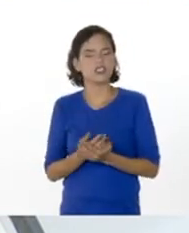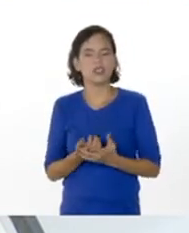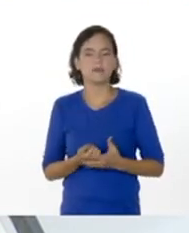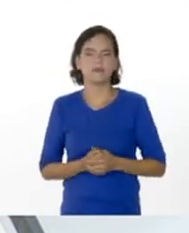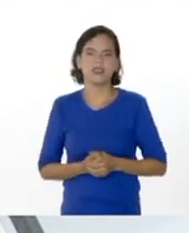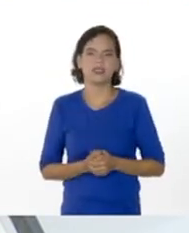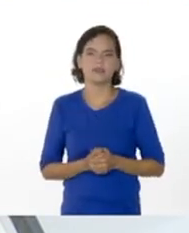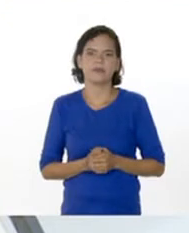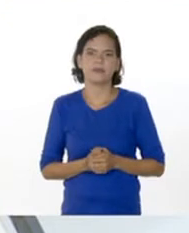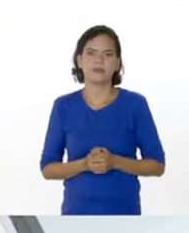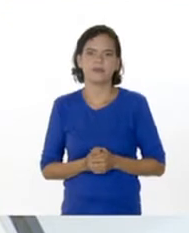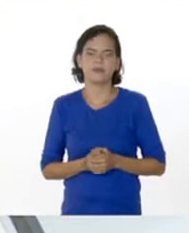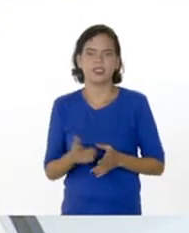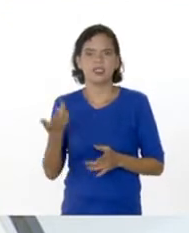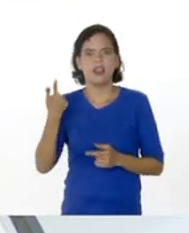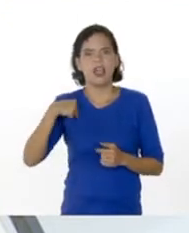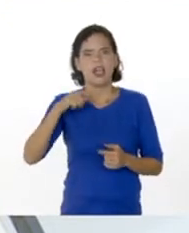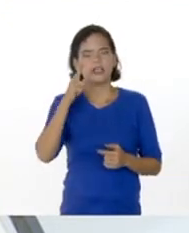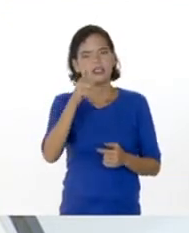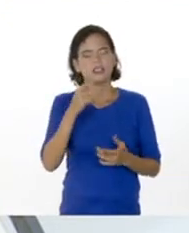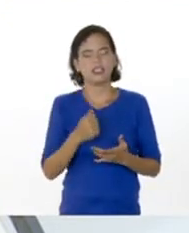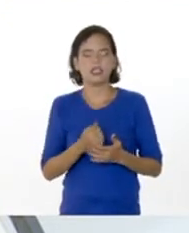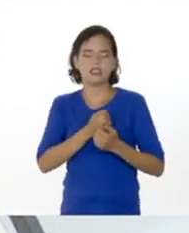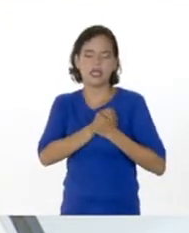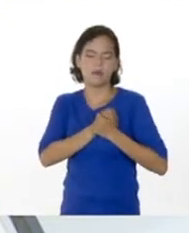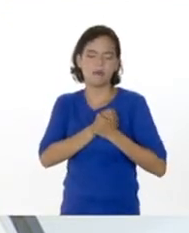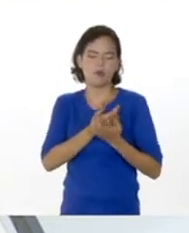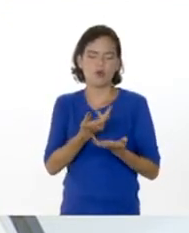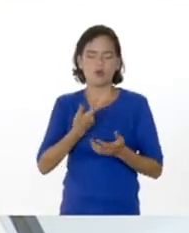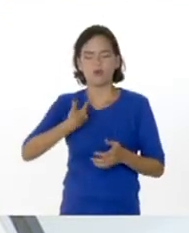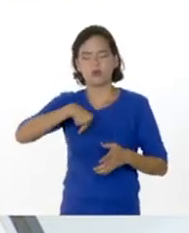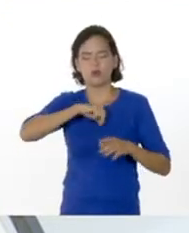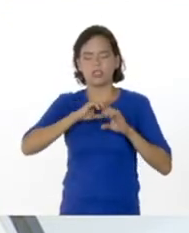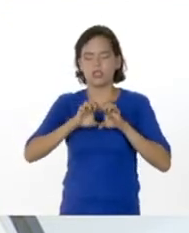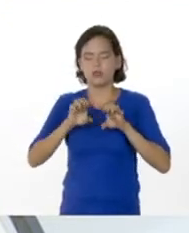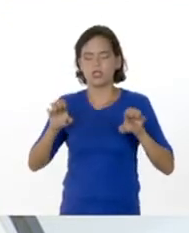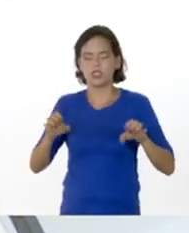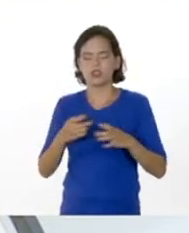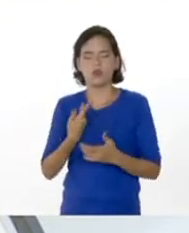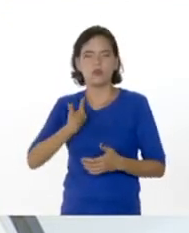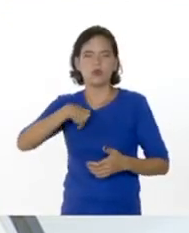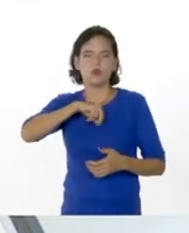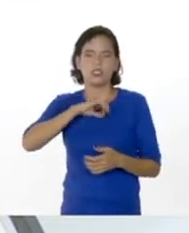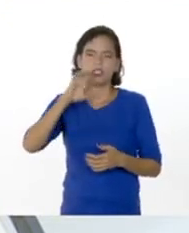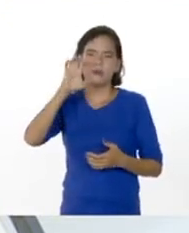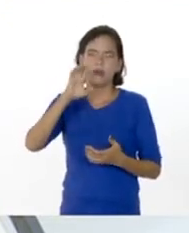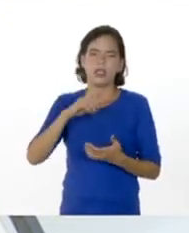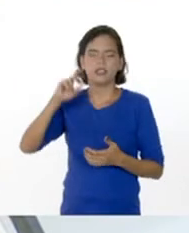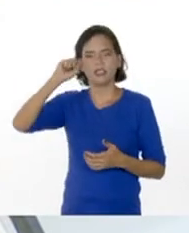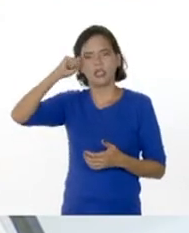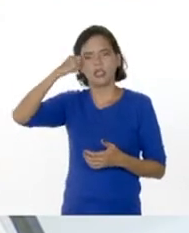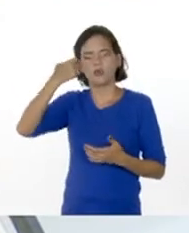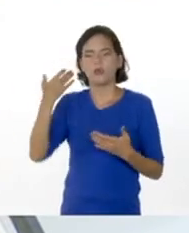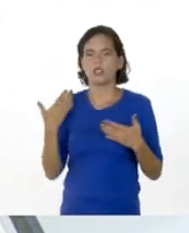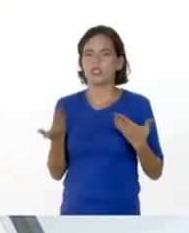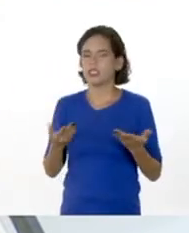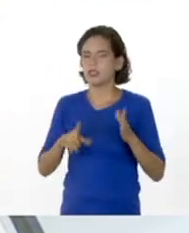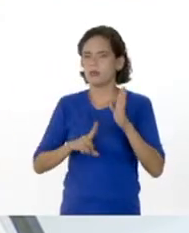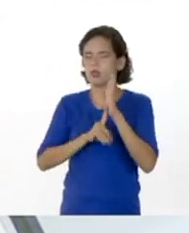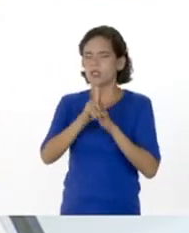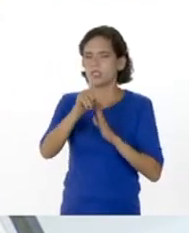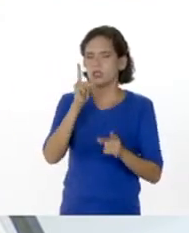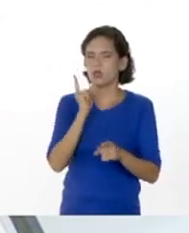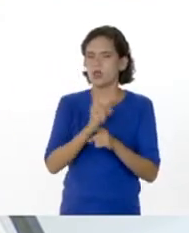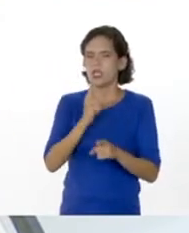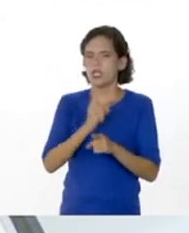mantener ese amor por nuestra educación, por nuestra patria. Recuerden que estamos en el desarrollo